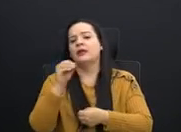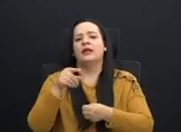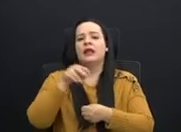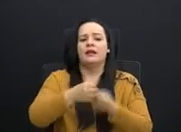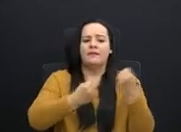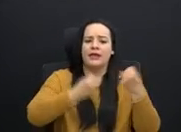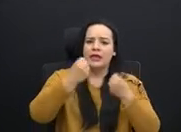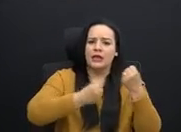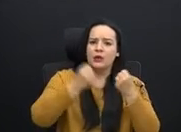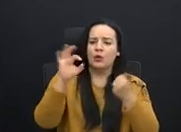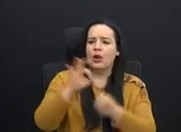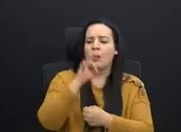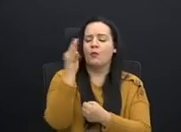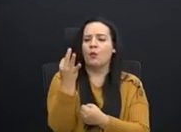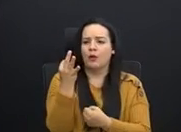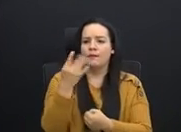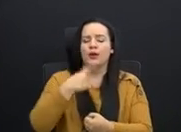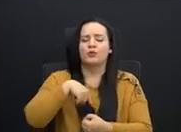de cada día.